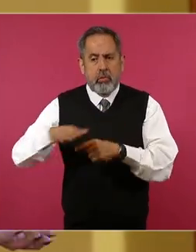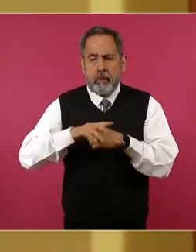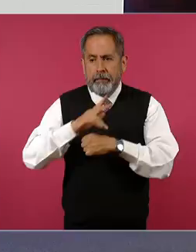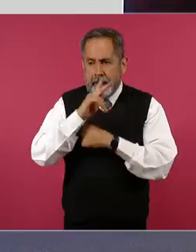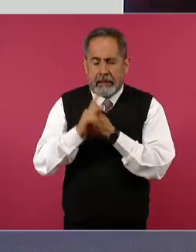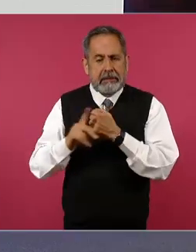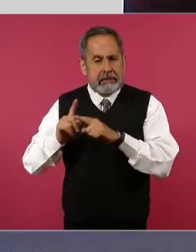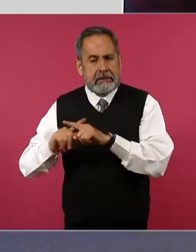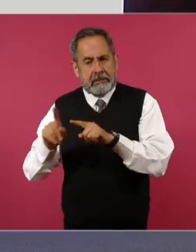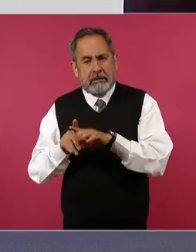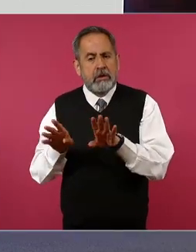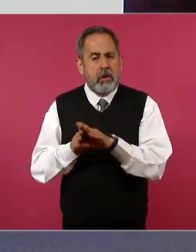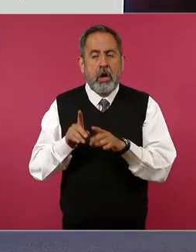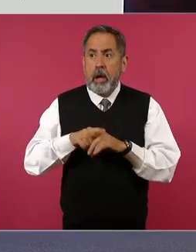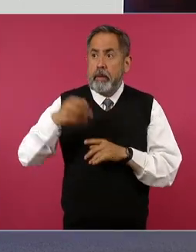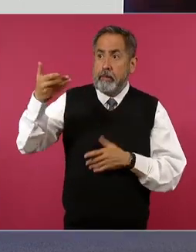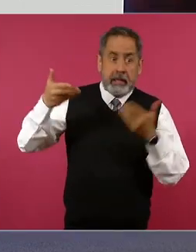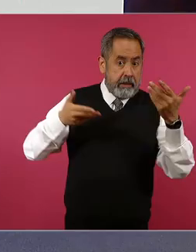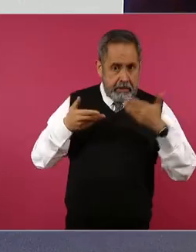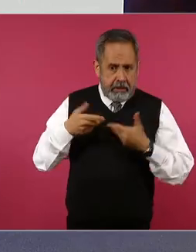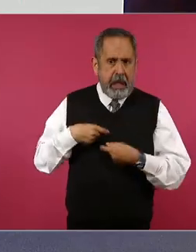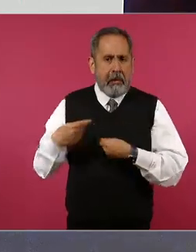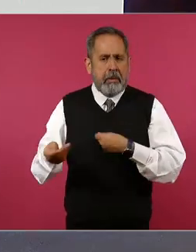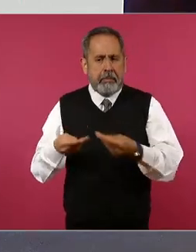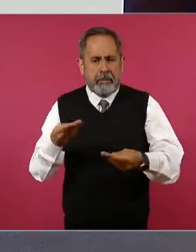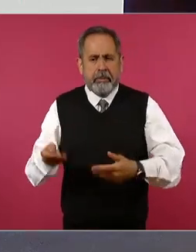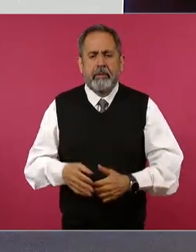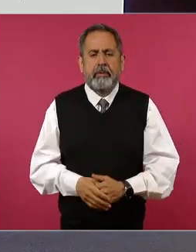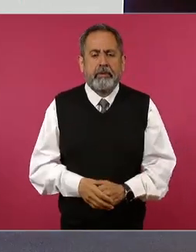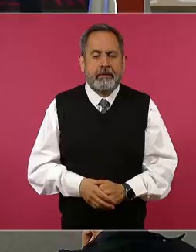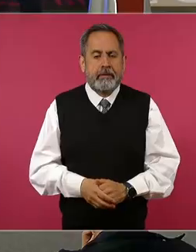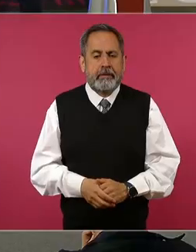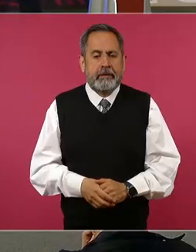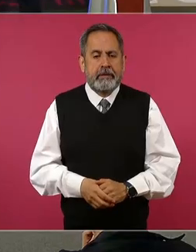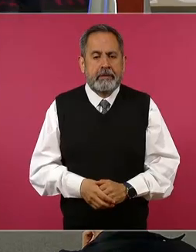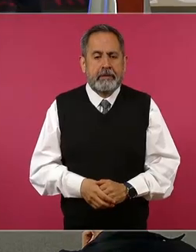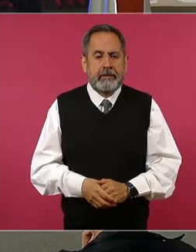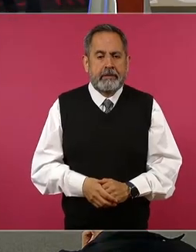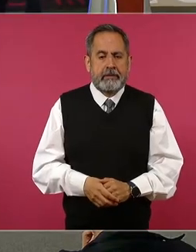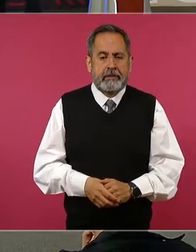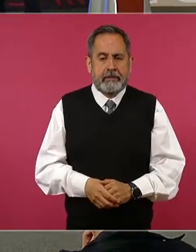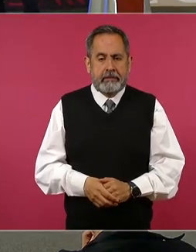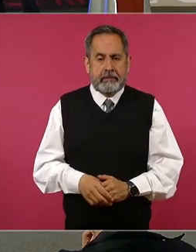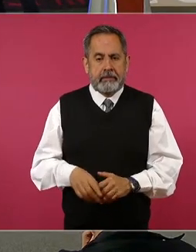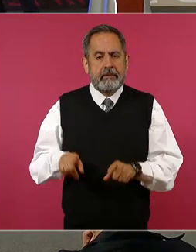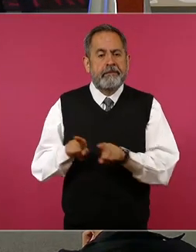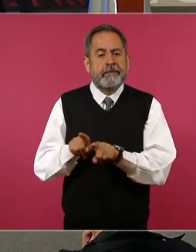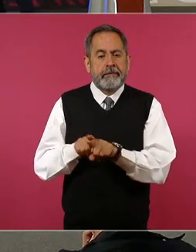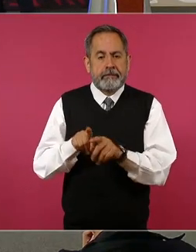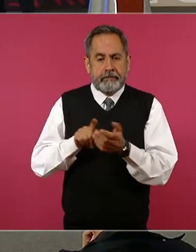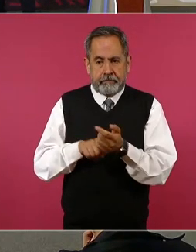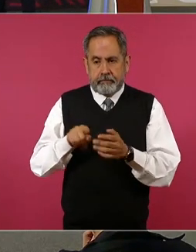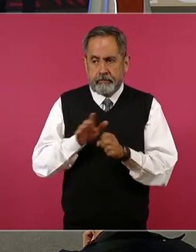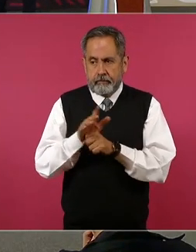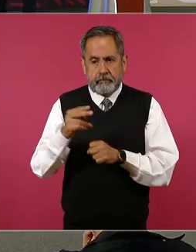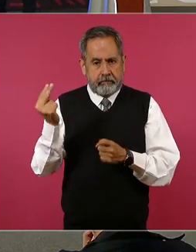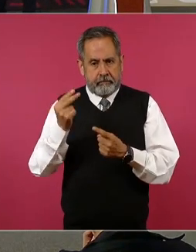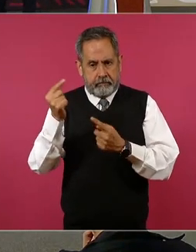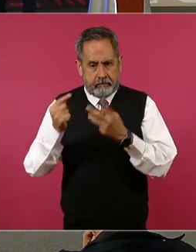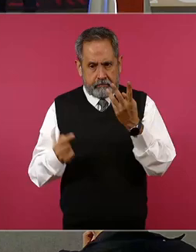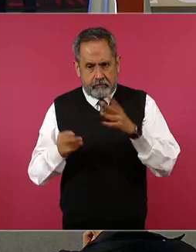de otros estados del país. Adelante. Pues aquí vienen los requisitos,